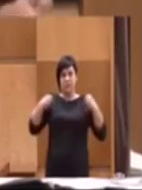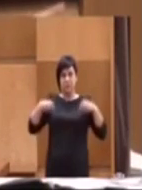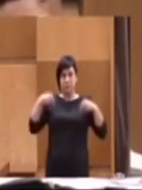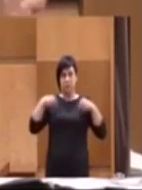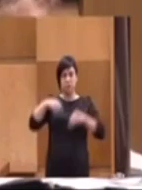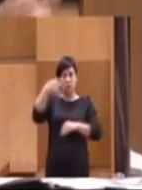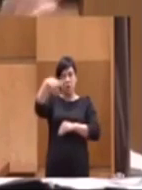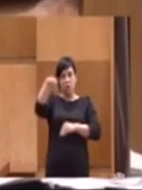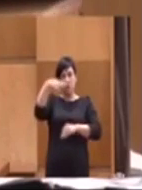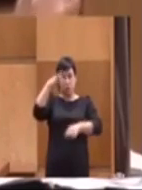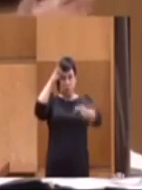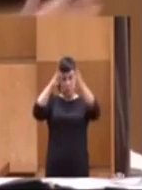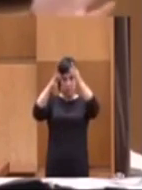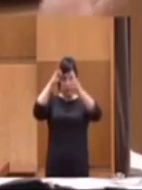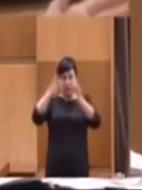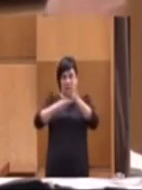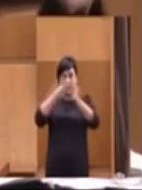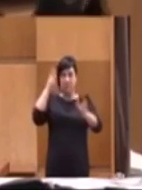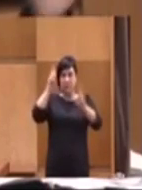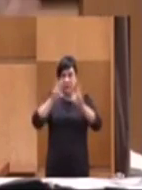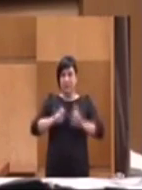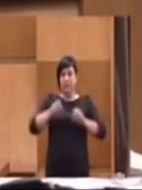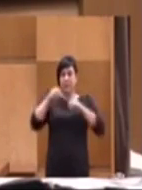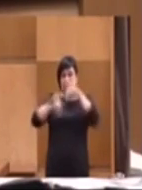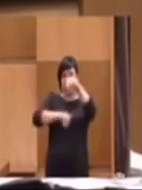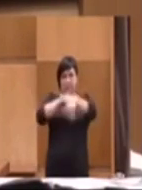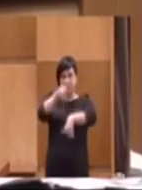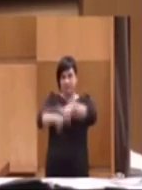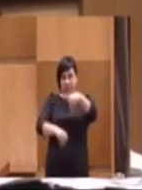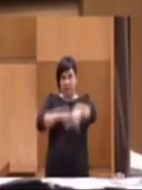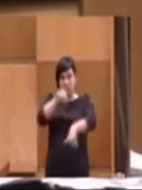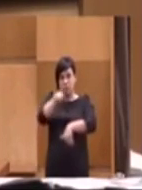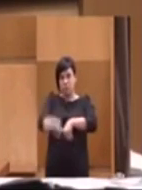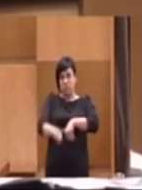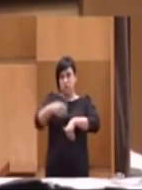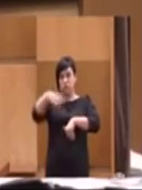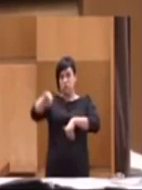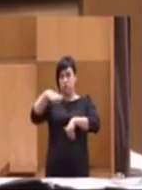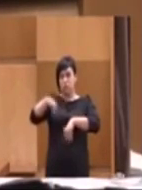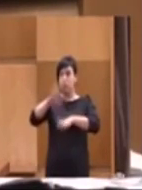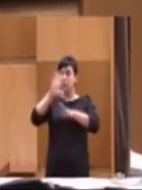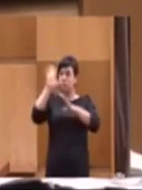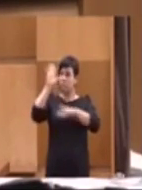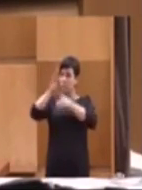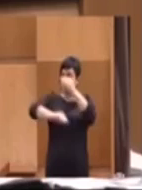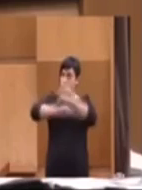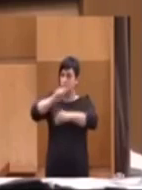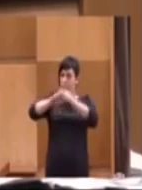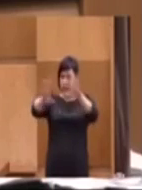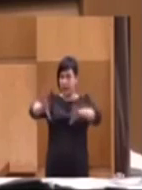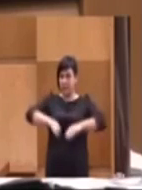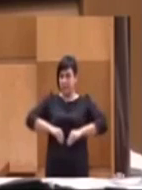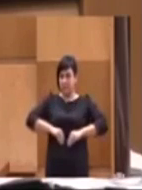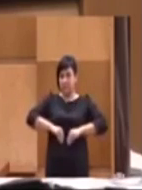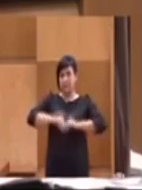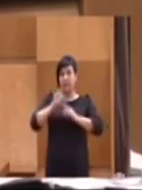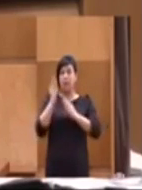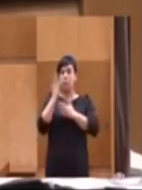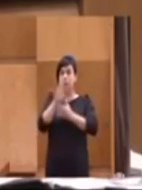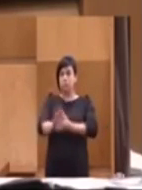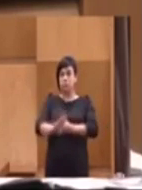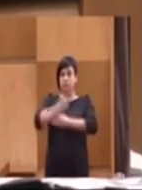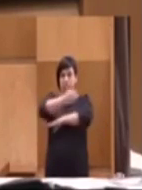con el matiz de eliminar el tema del referéndum, que por eso, obviamente, vamos a aceptar la propuesta de Ciudadanos, insisto, para